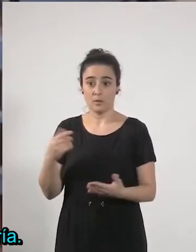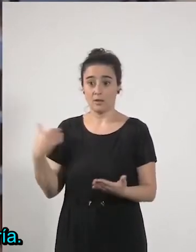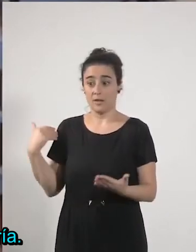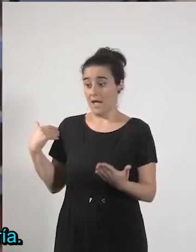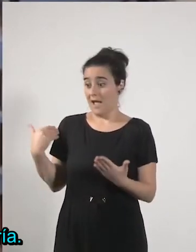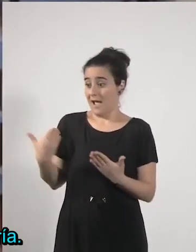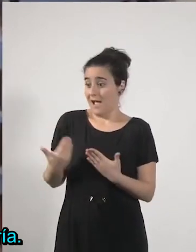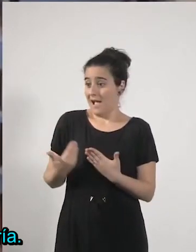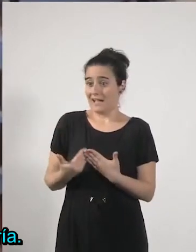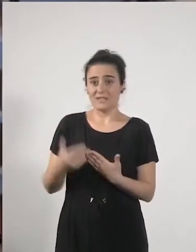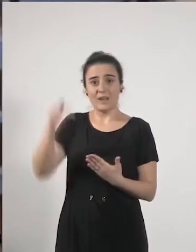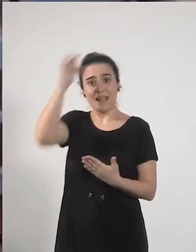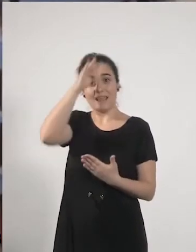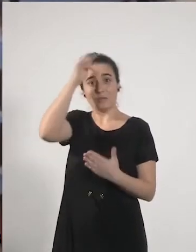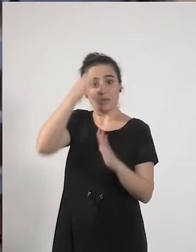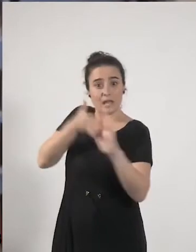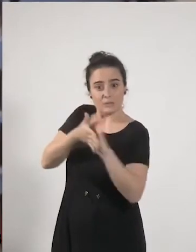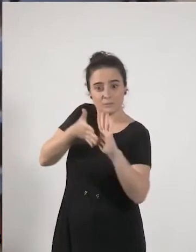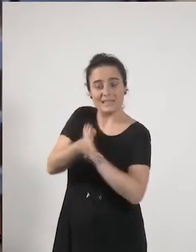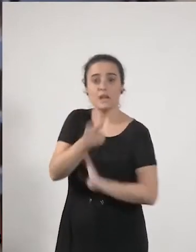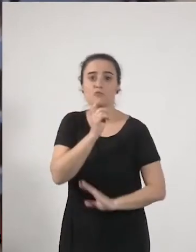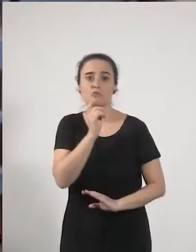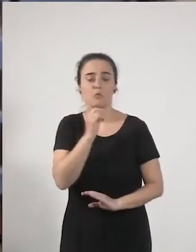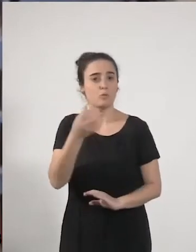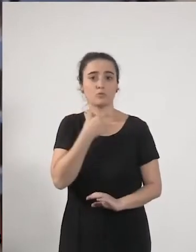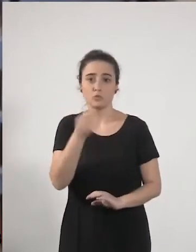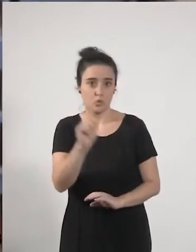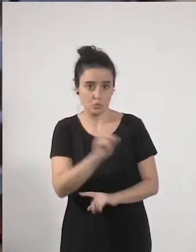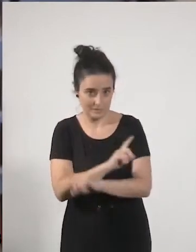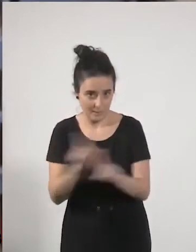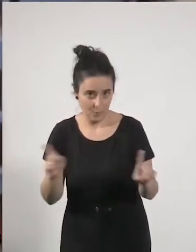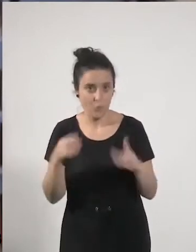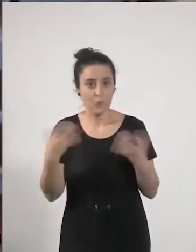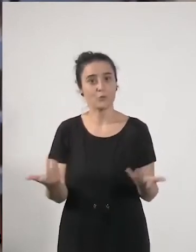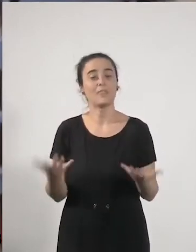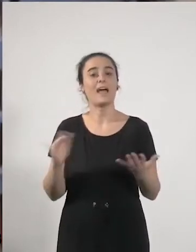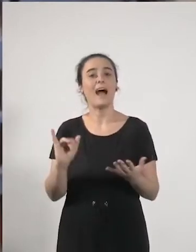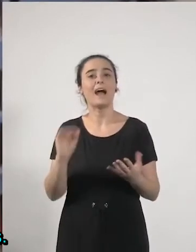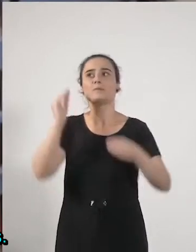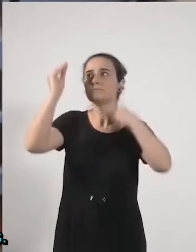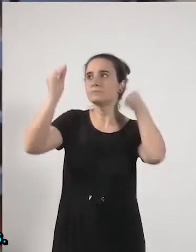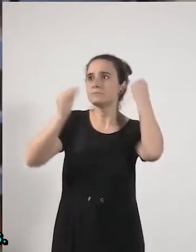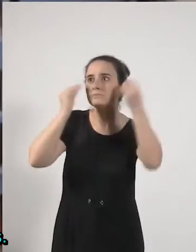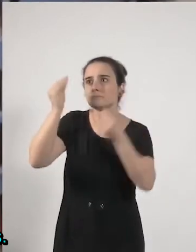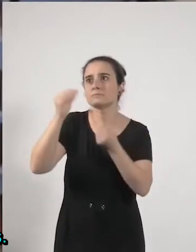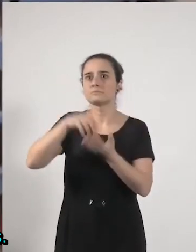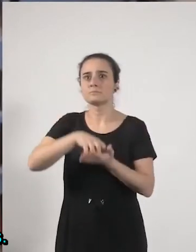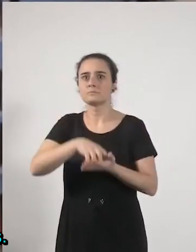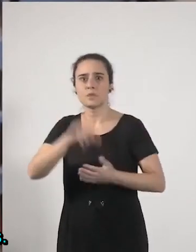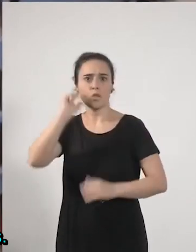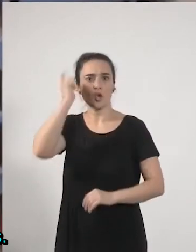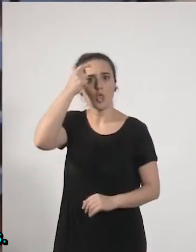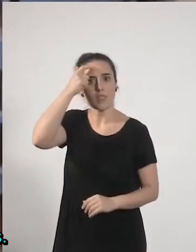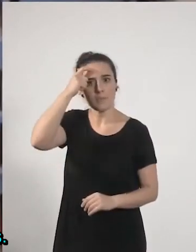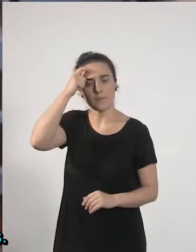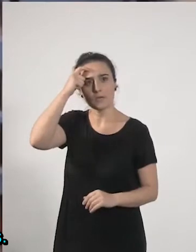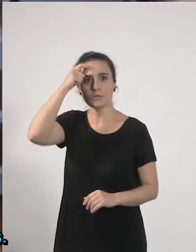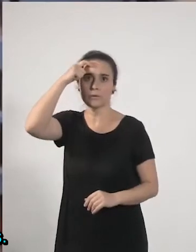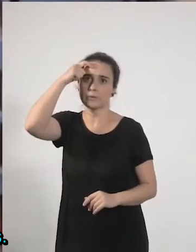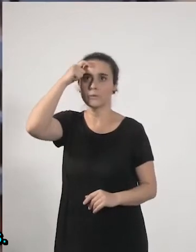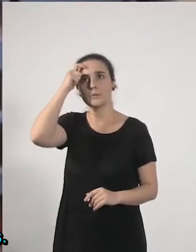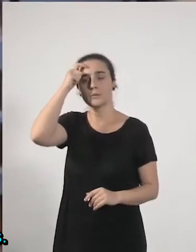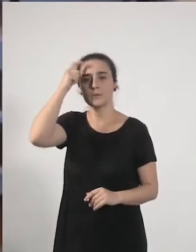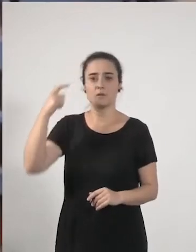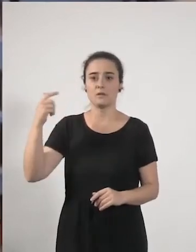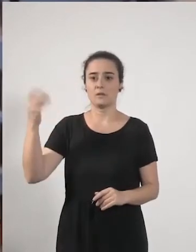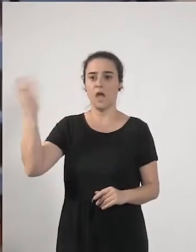la teoría. Y esto ha llevado a una serie de cuestionamientos de conceptos que se daban por